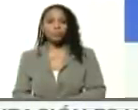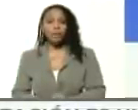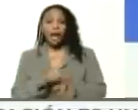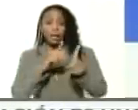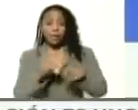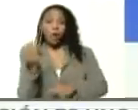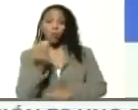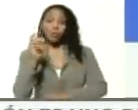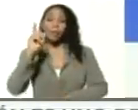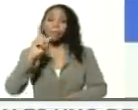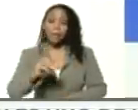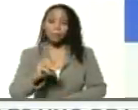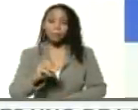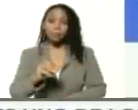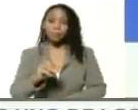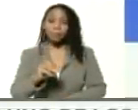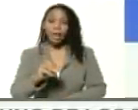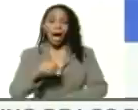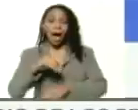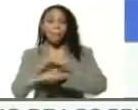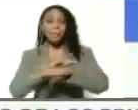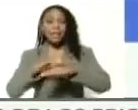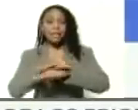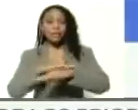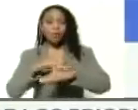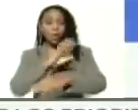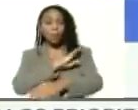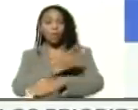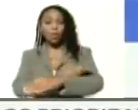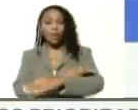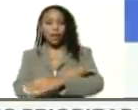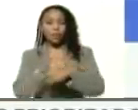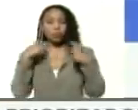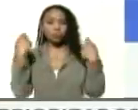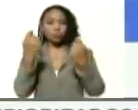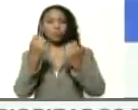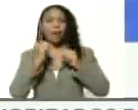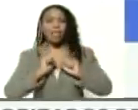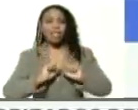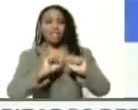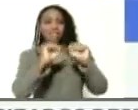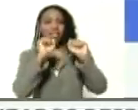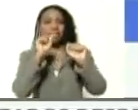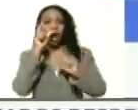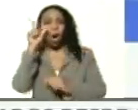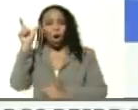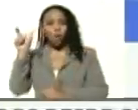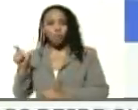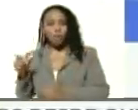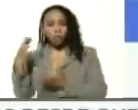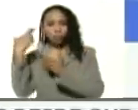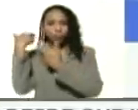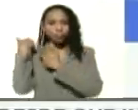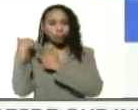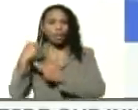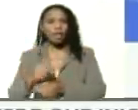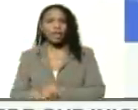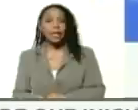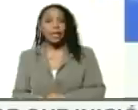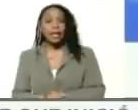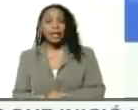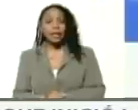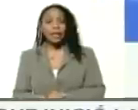como también al ministro del Poder Popular para la Defensa, general en jefe Vladimir Padrino López, y al